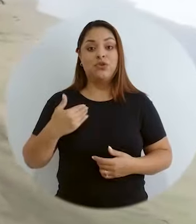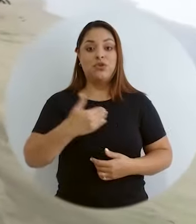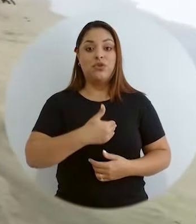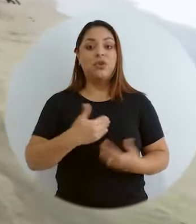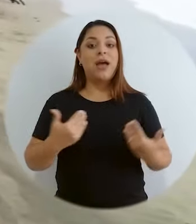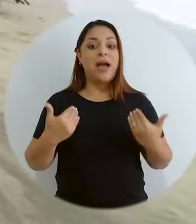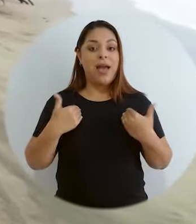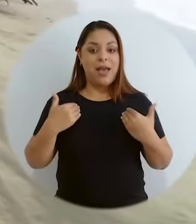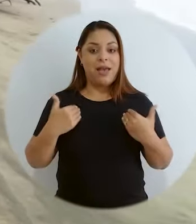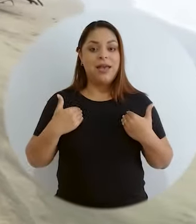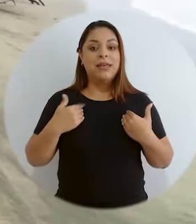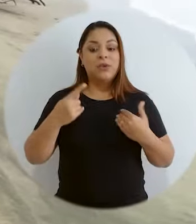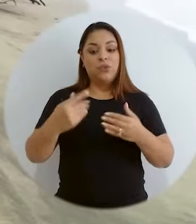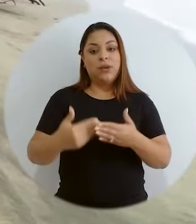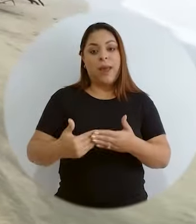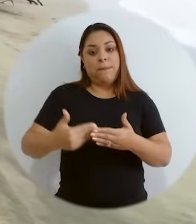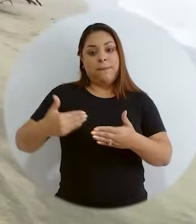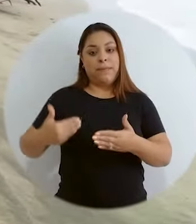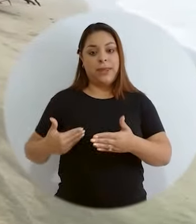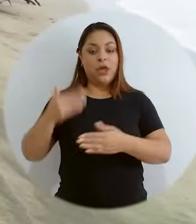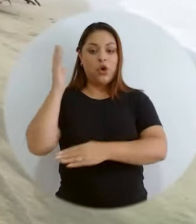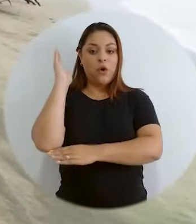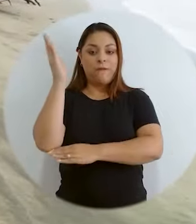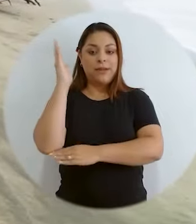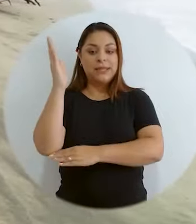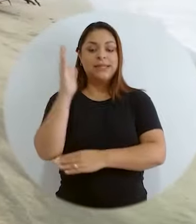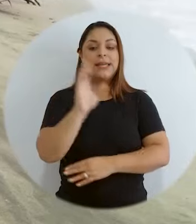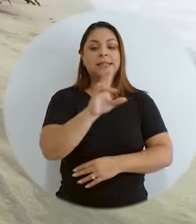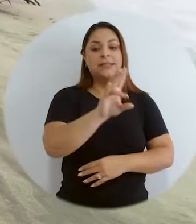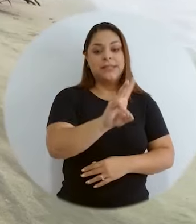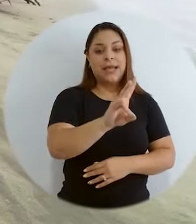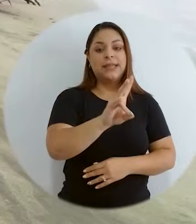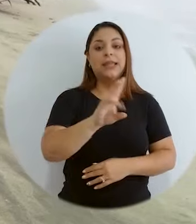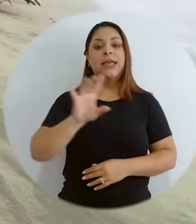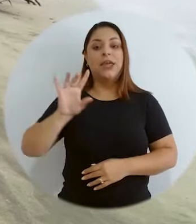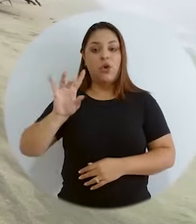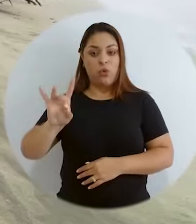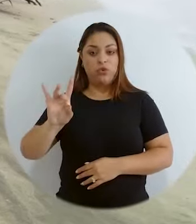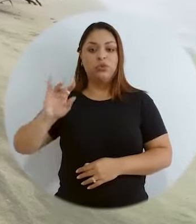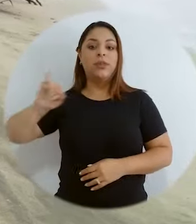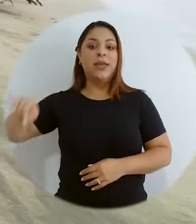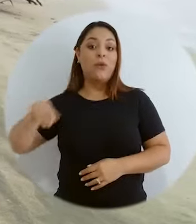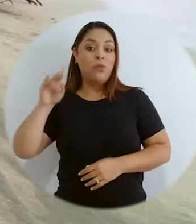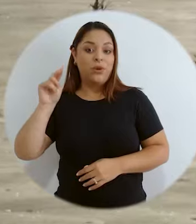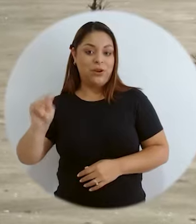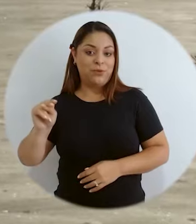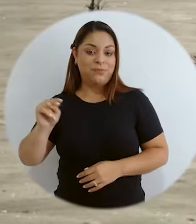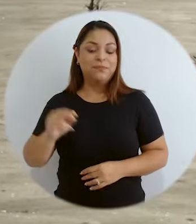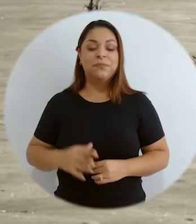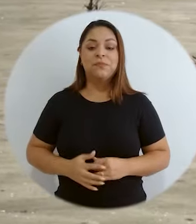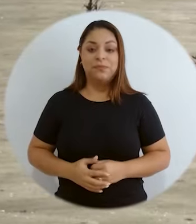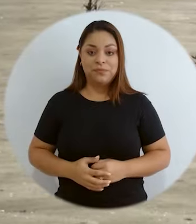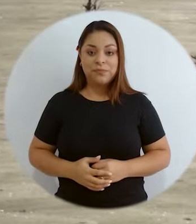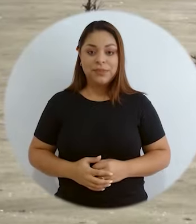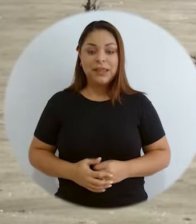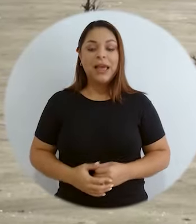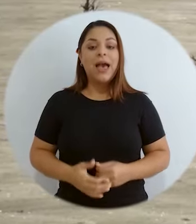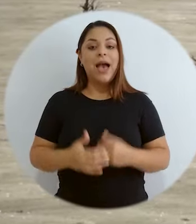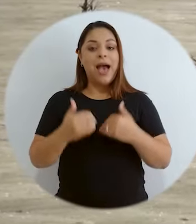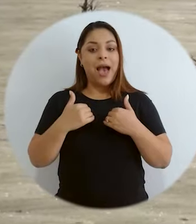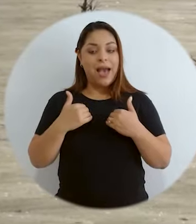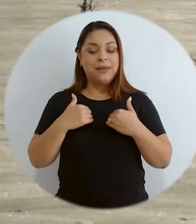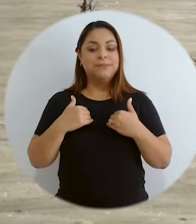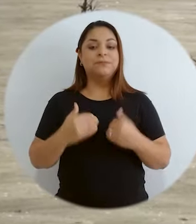ahora una pre-conferencia, el 7 y 8 de junio,